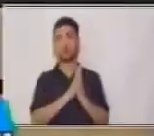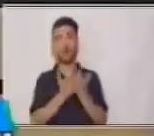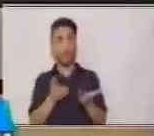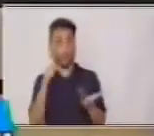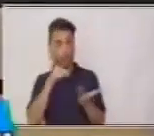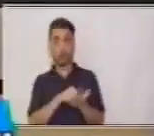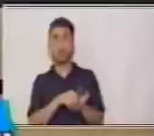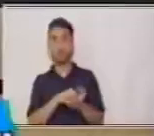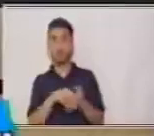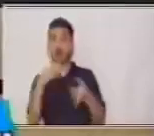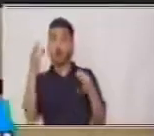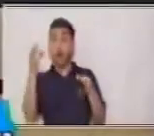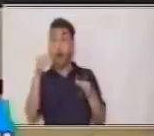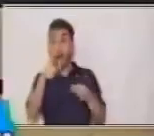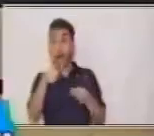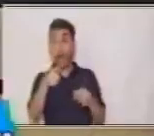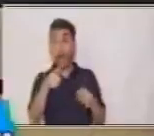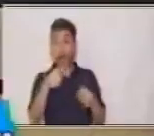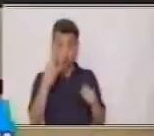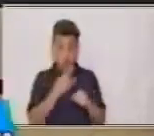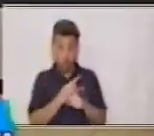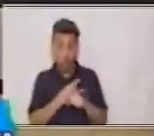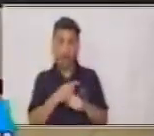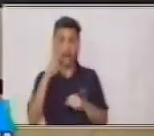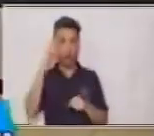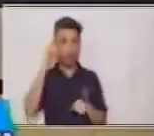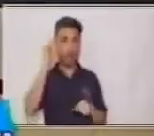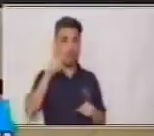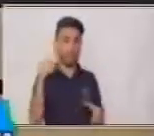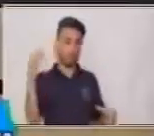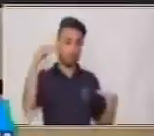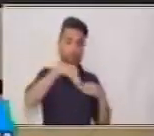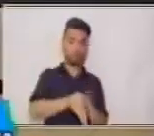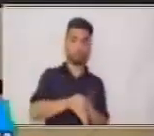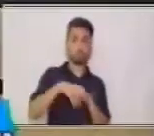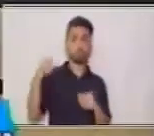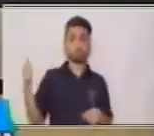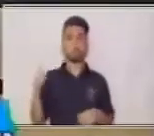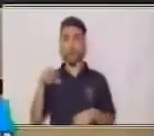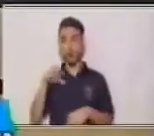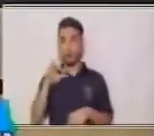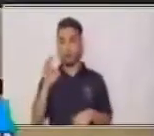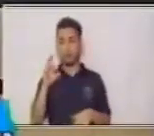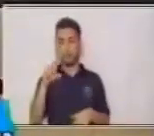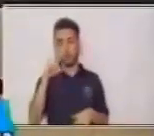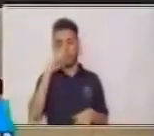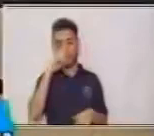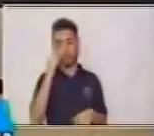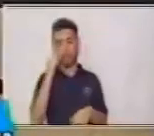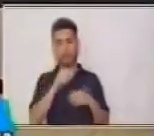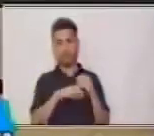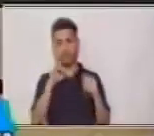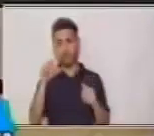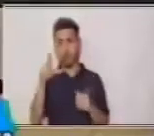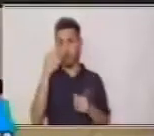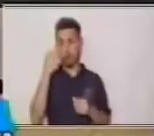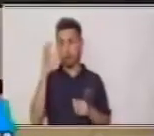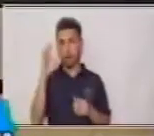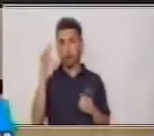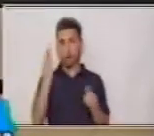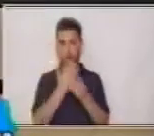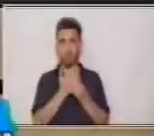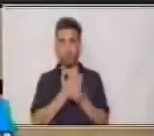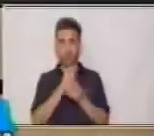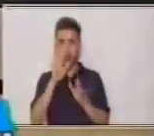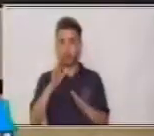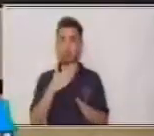lo haces en una hoja, recuerda que debes guardarlo en tu portafolio de Aprendo en Casa. Y que